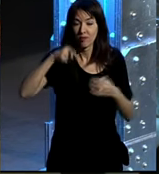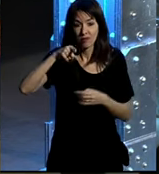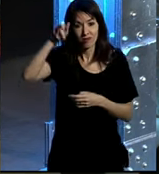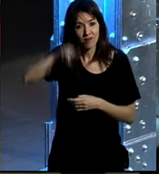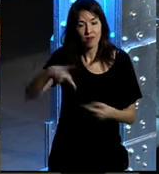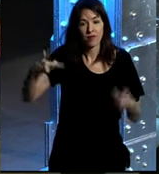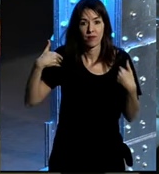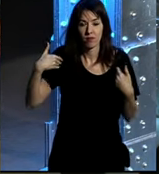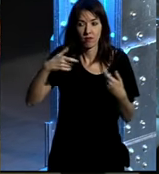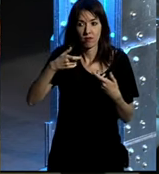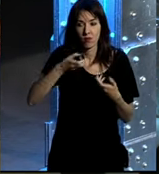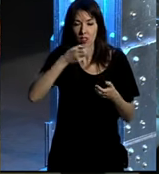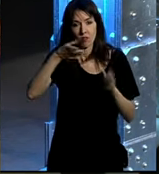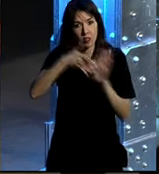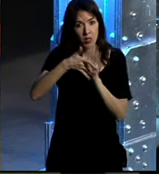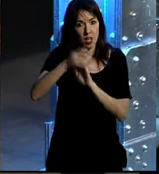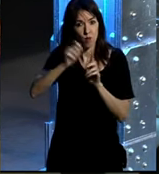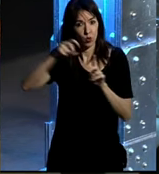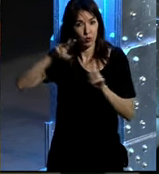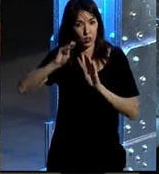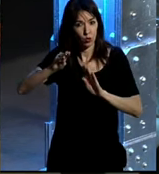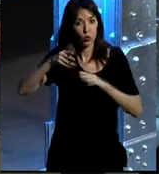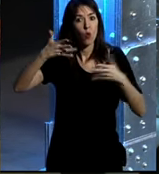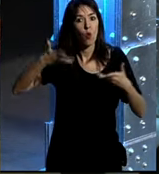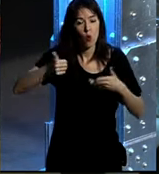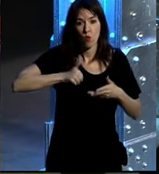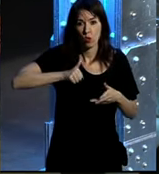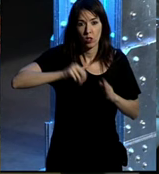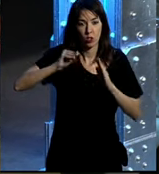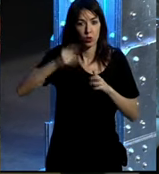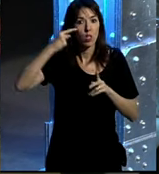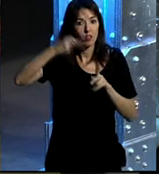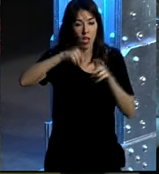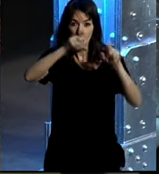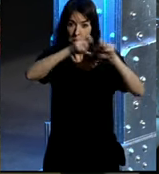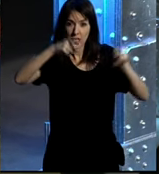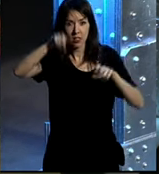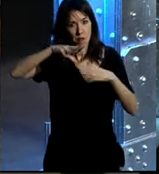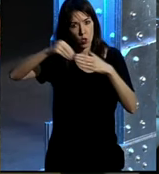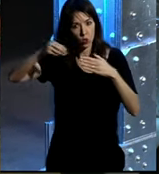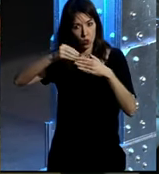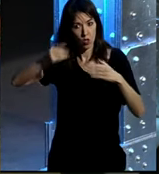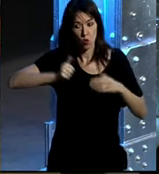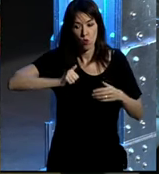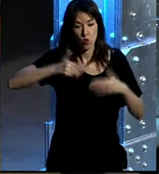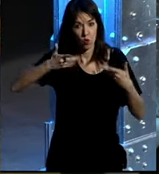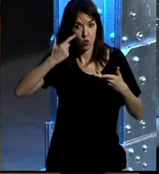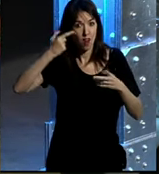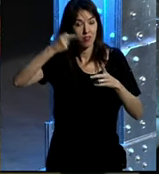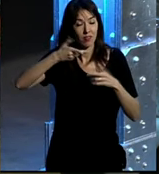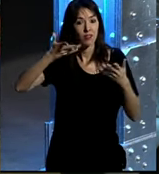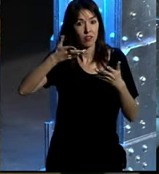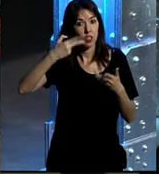comentar desde su punto de vista cuáles son las oportunidades tanto para empresas como para usuarios basados